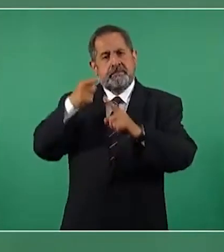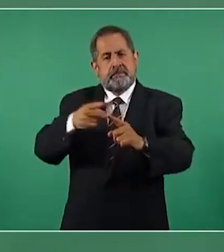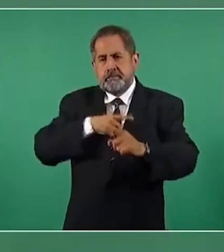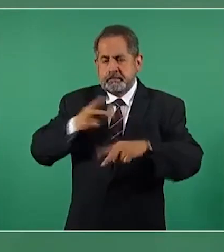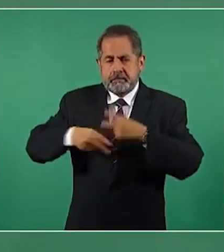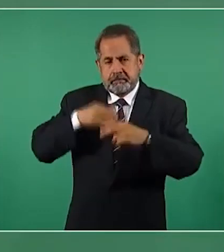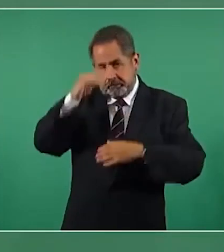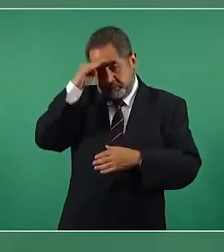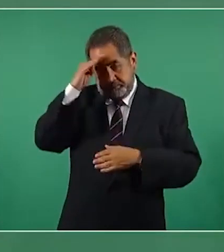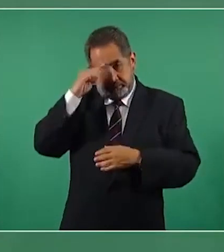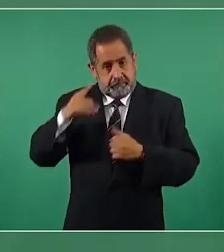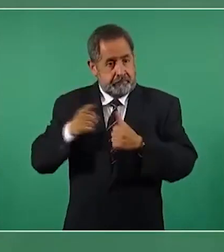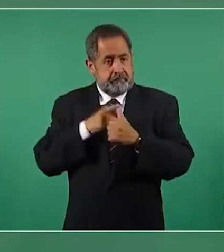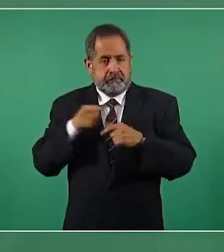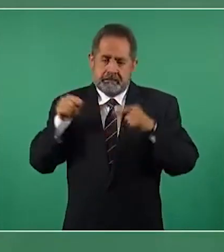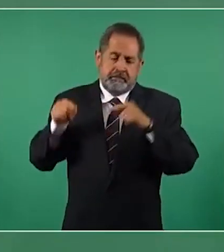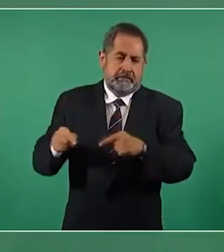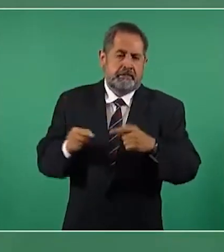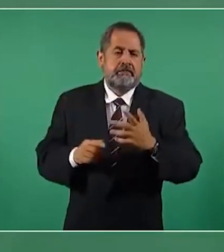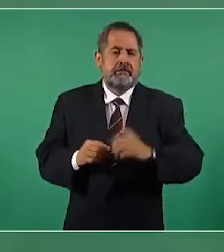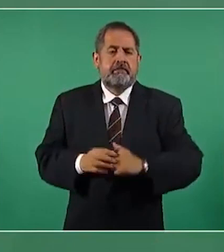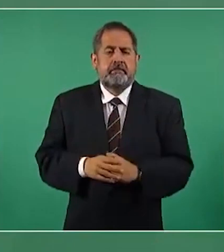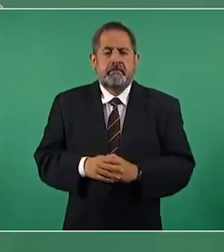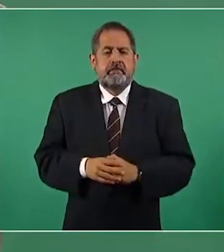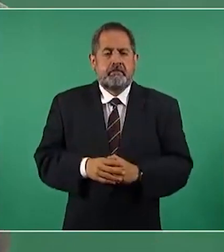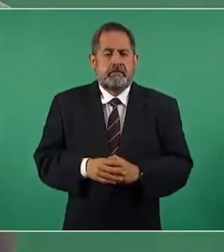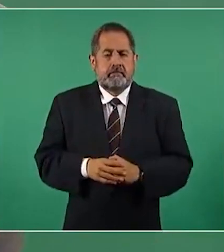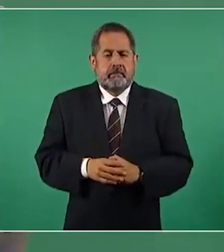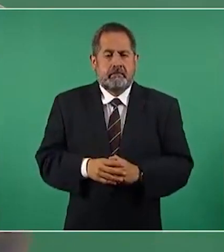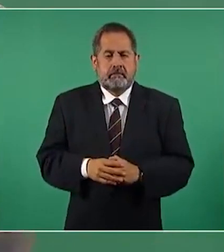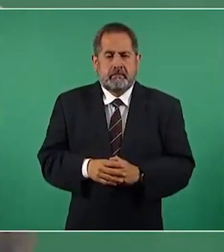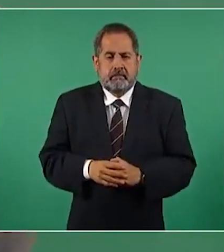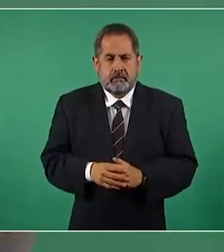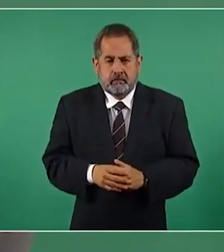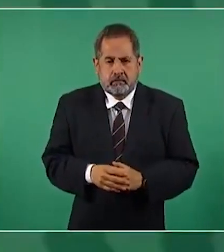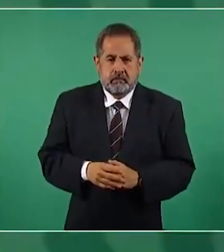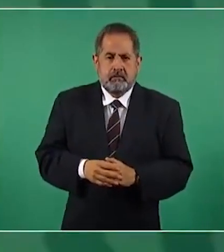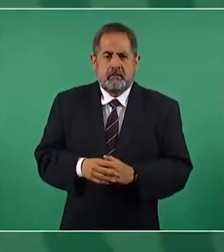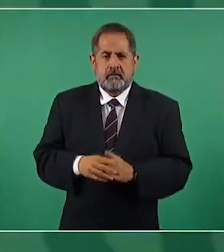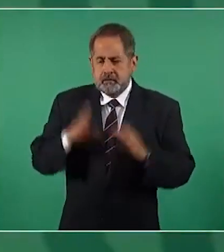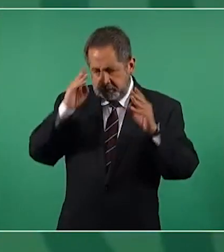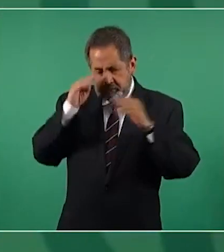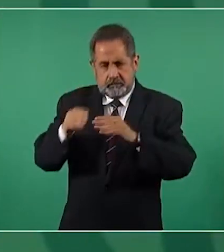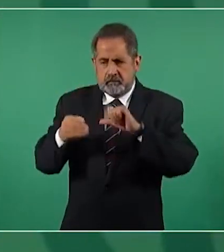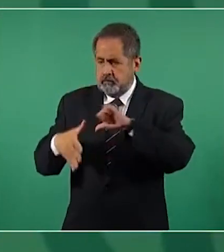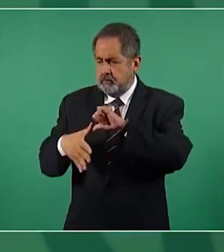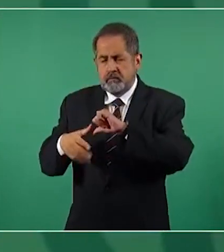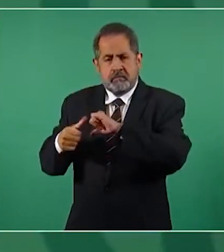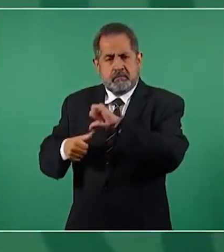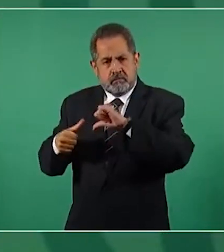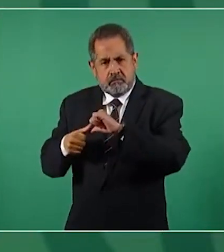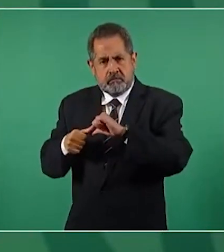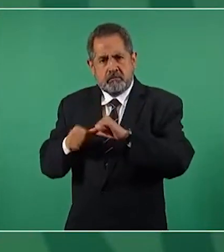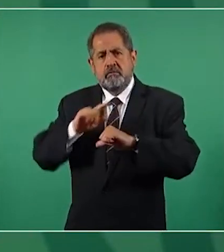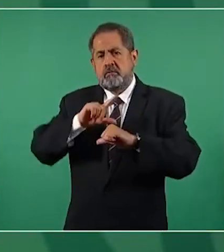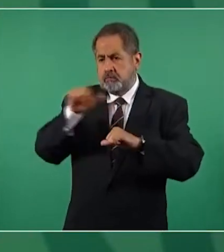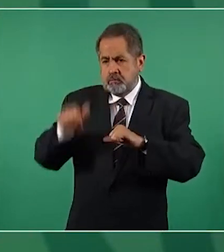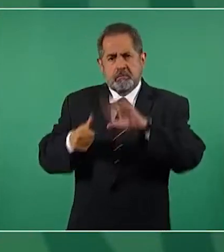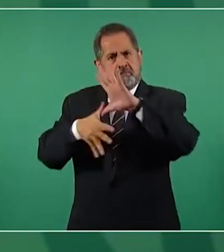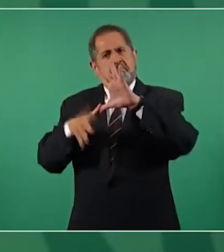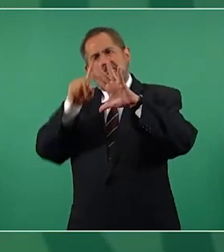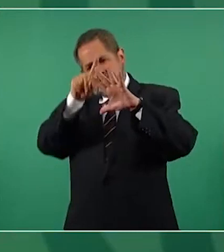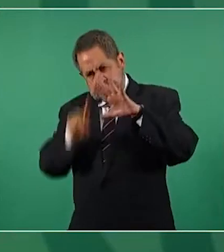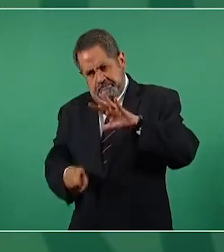López Obrador pidió en su testamento que no se use su nombre para calles, escuelas, hospitales o estatuas, pues argumenta que el mejor